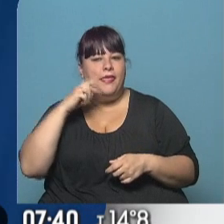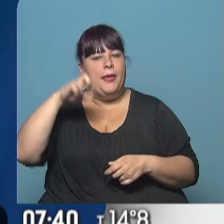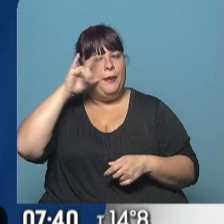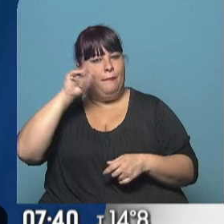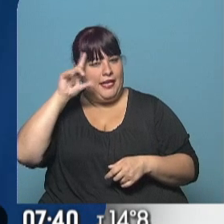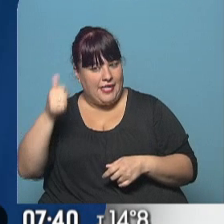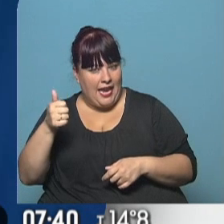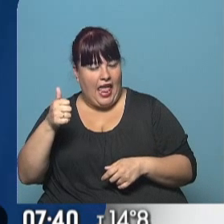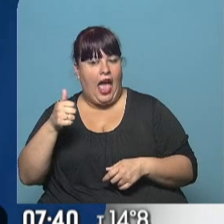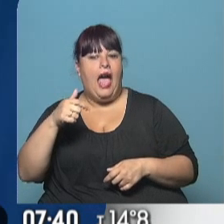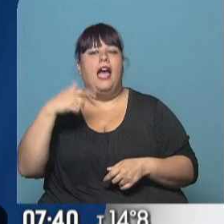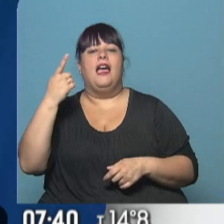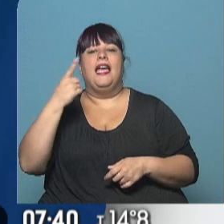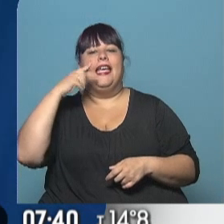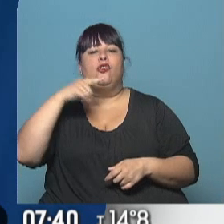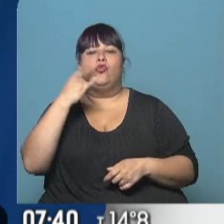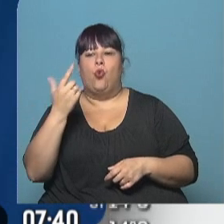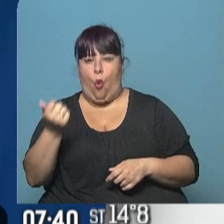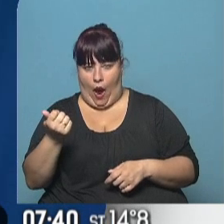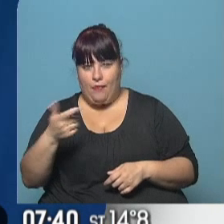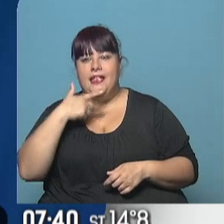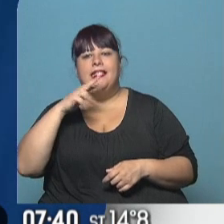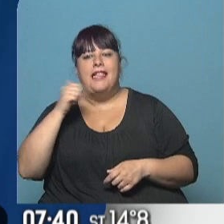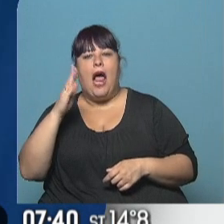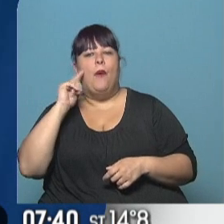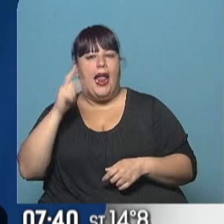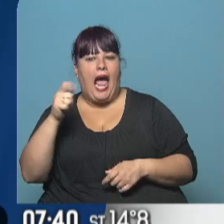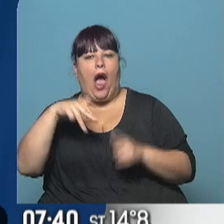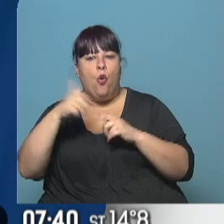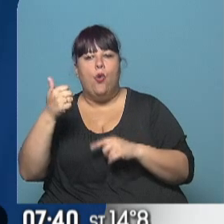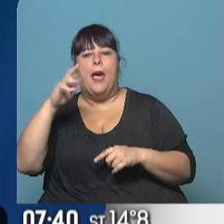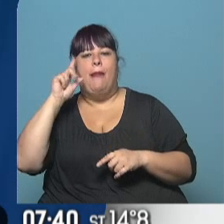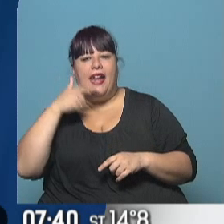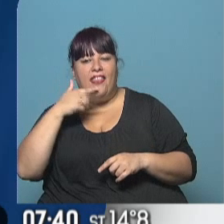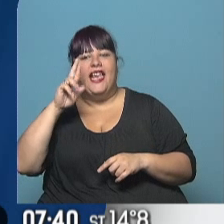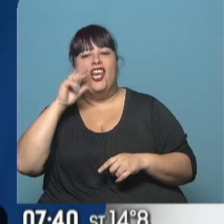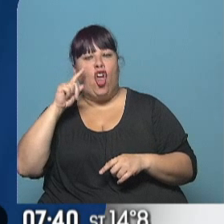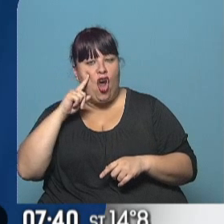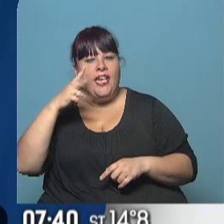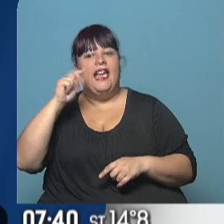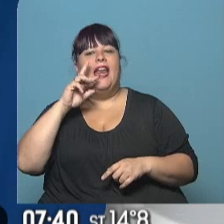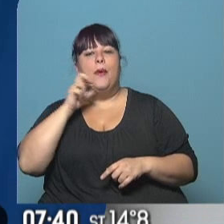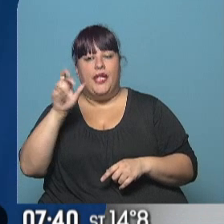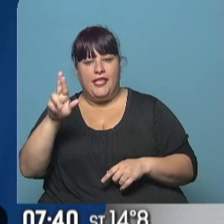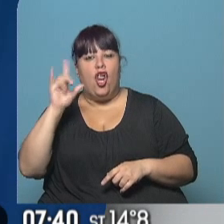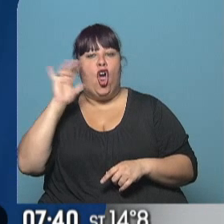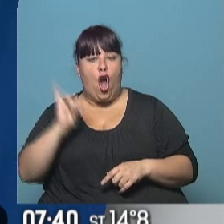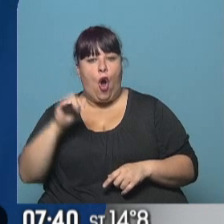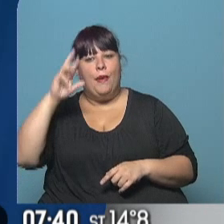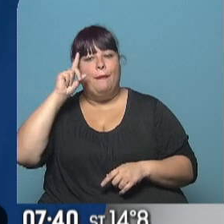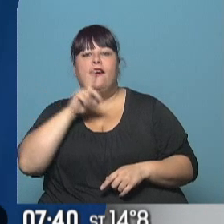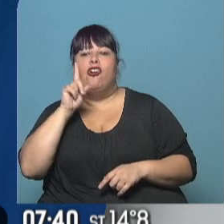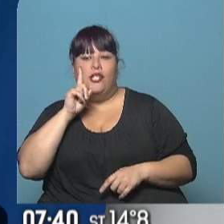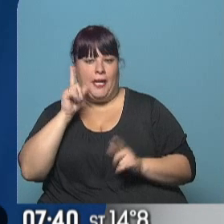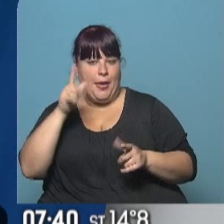Pesela y Emiliano Insúa. Salvio, Vanega, Acuña, Paredes, Rigoni, Craneviter, Papu Gómez, Perotti,